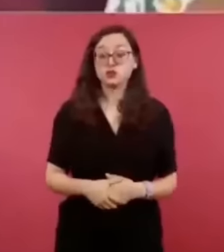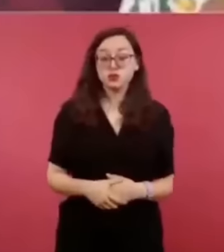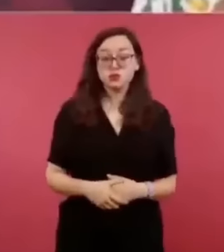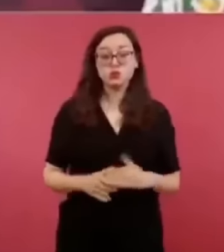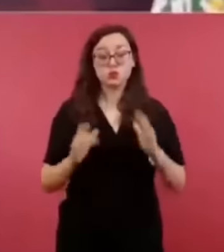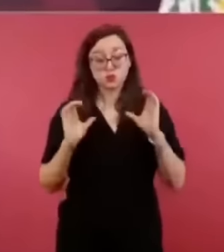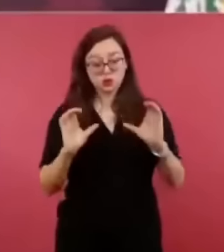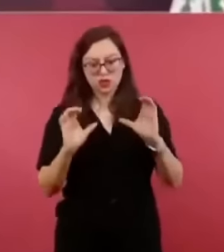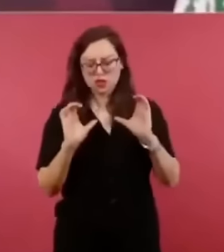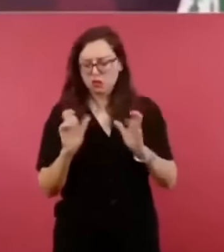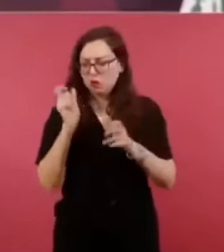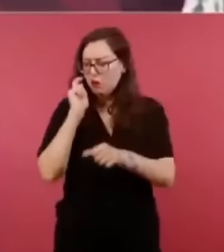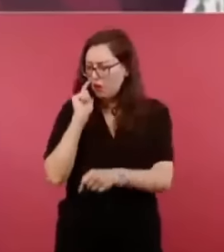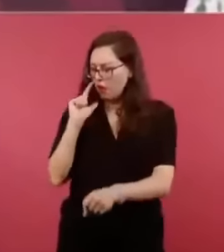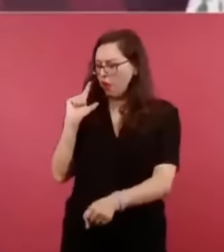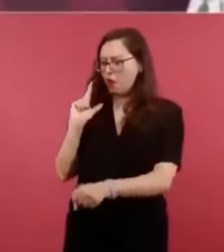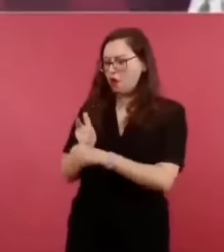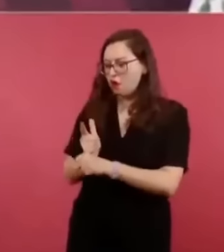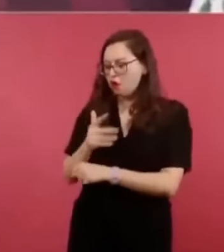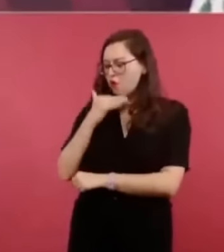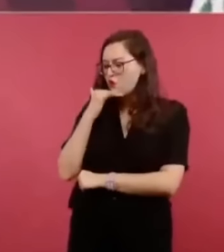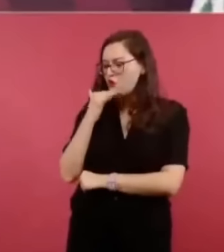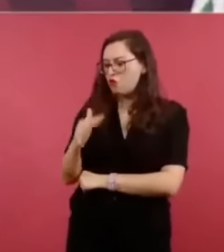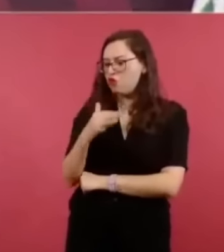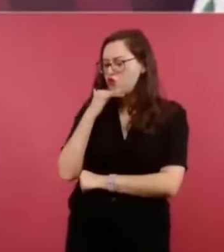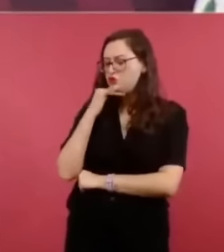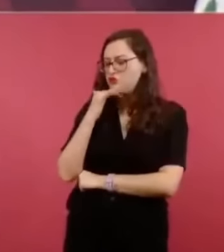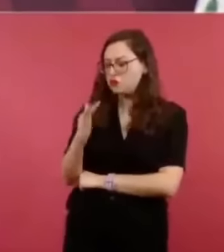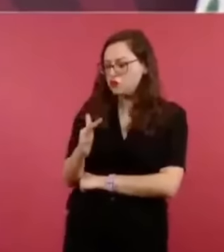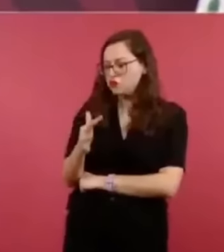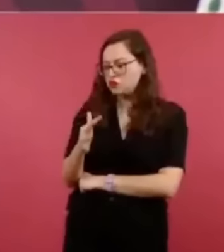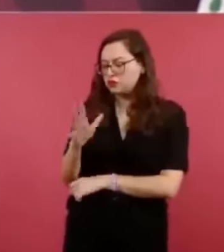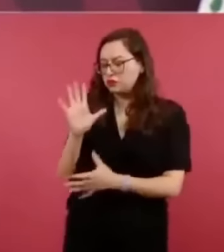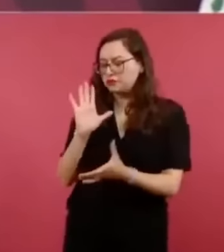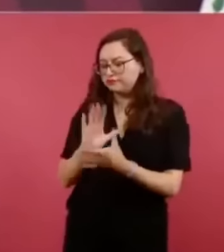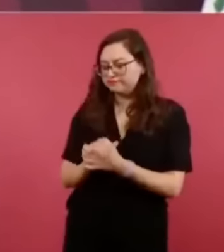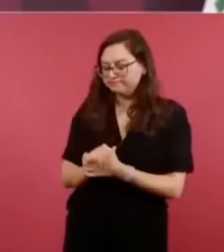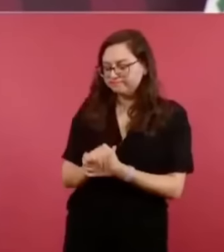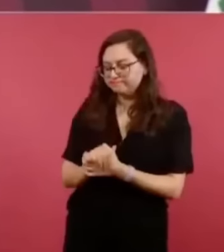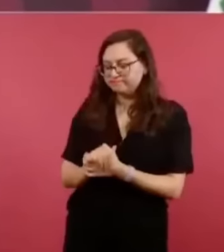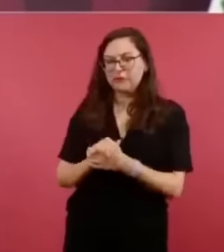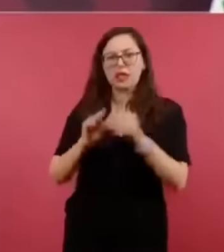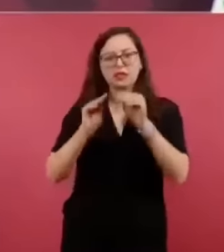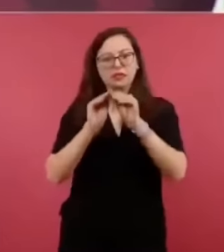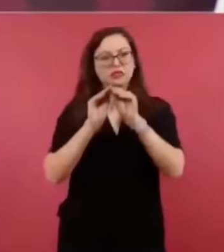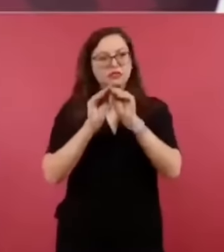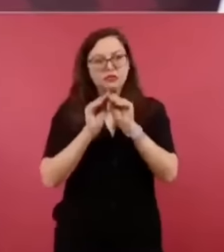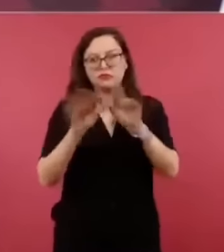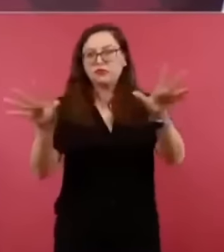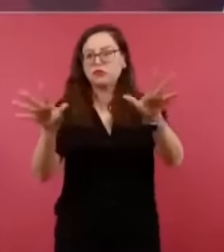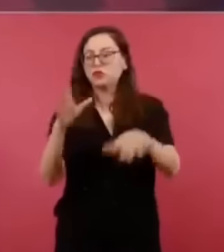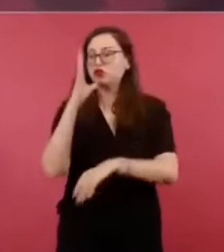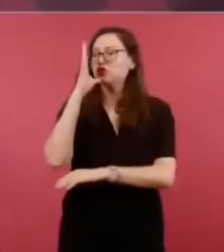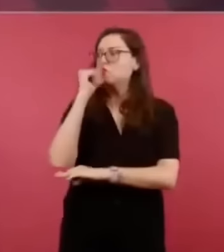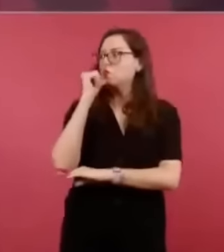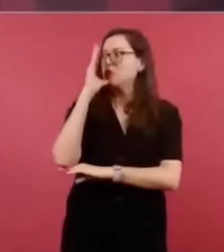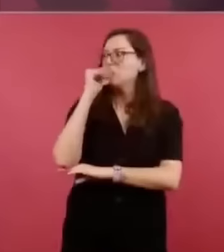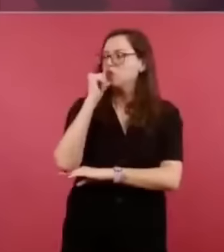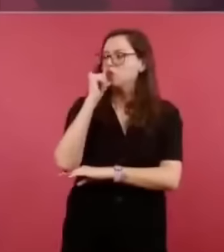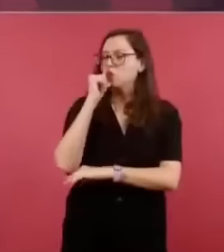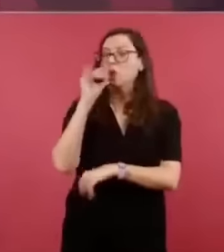se puede cometer el delito,